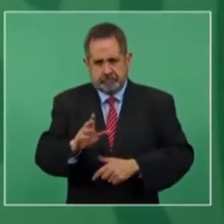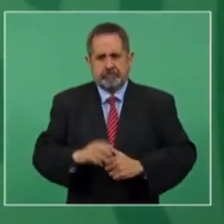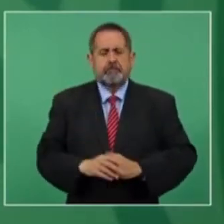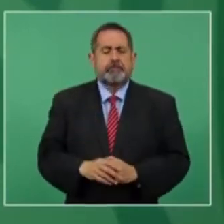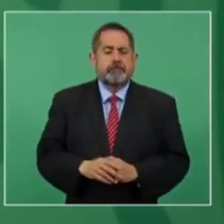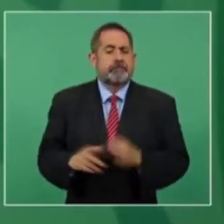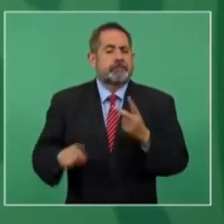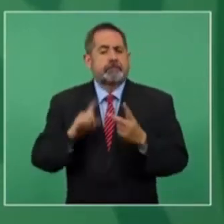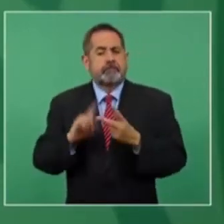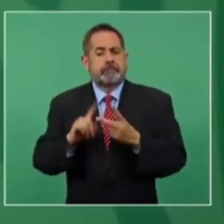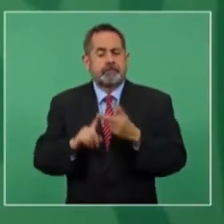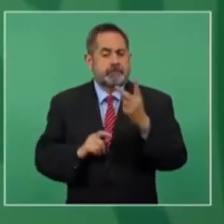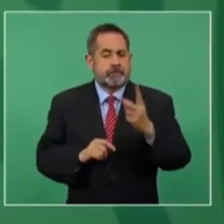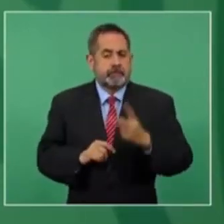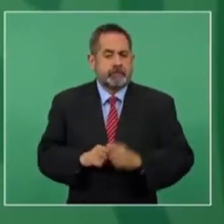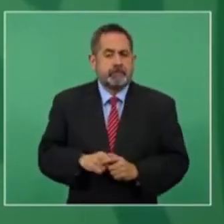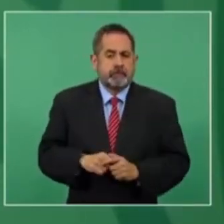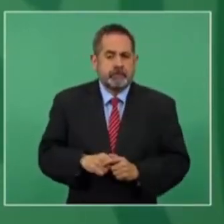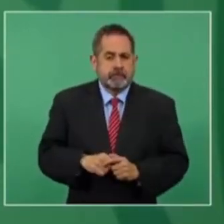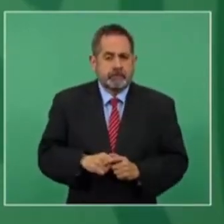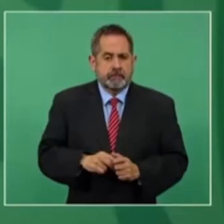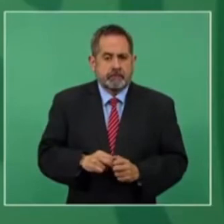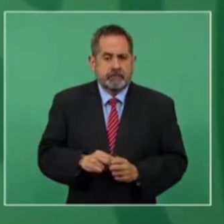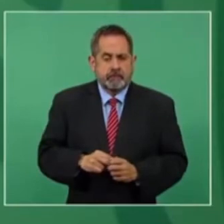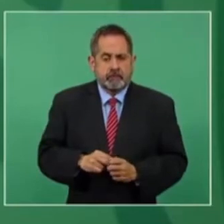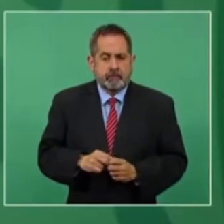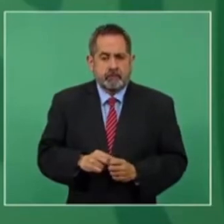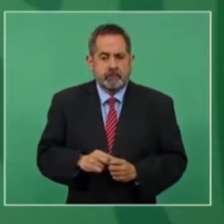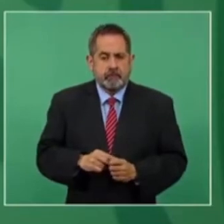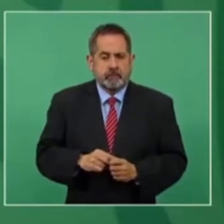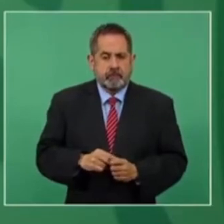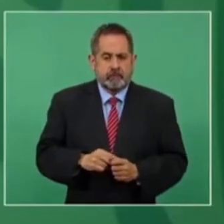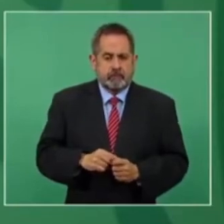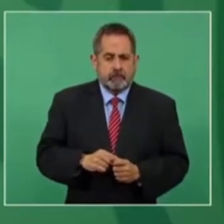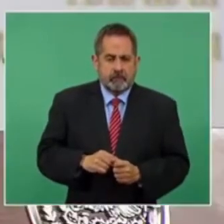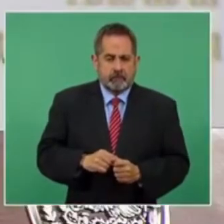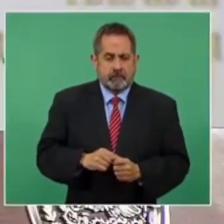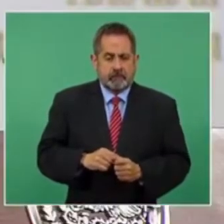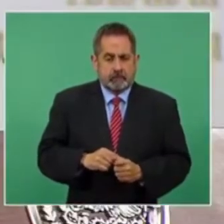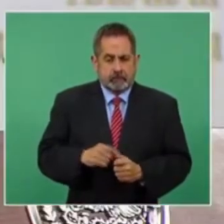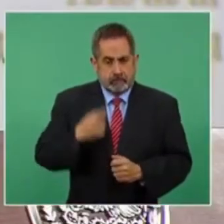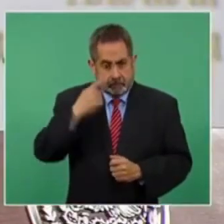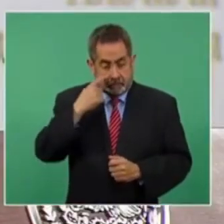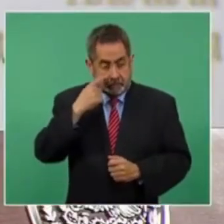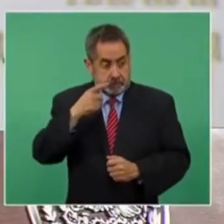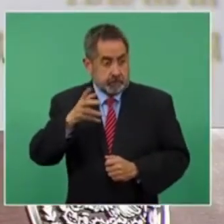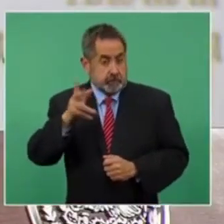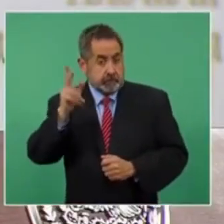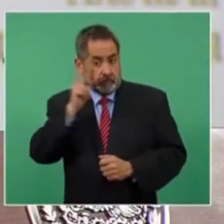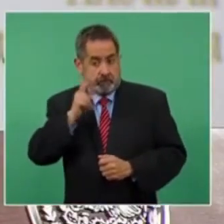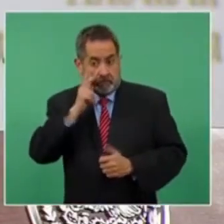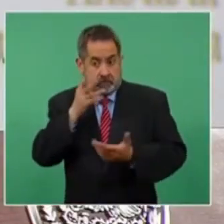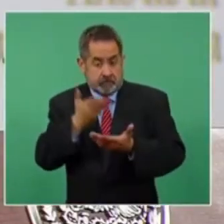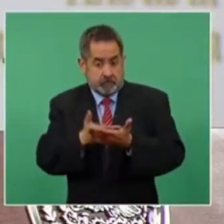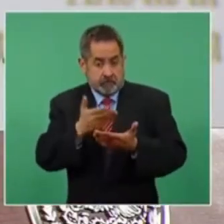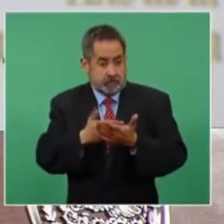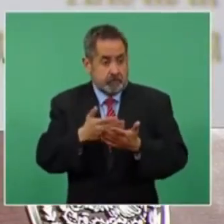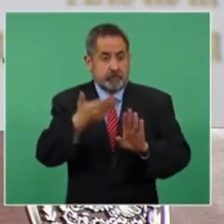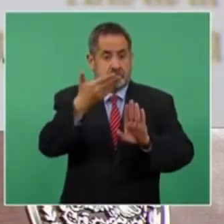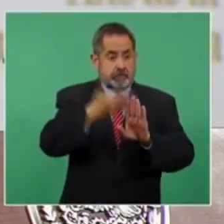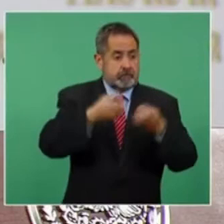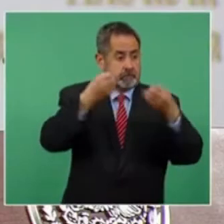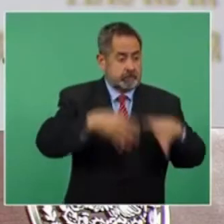es que si se demuestra que te afectaron en tu